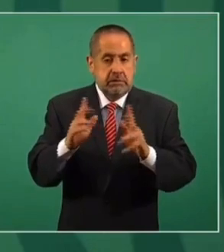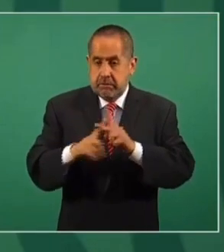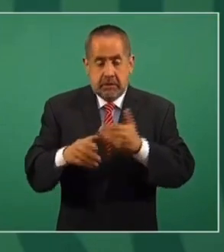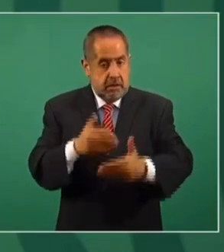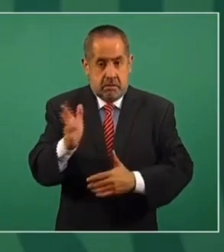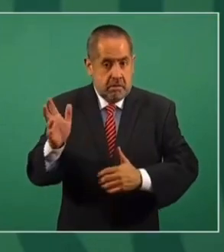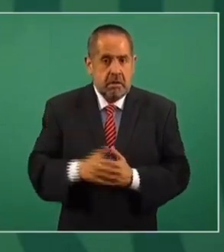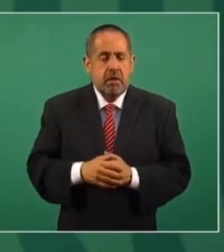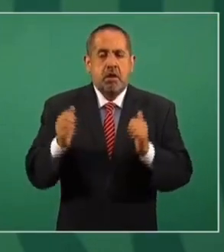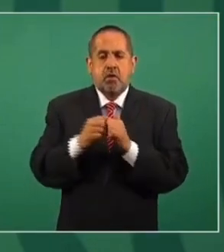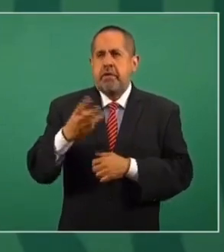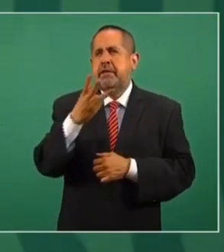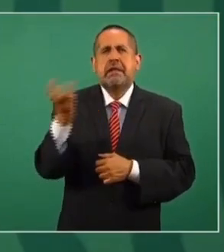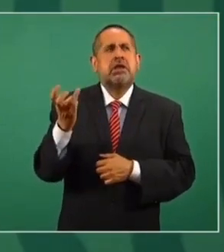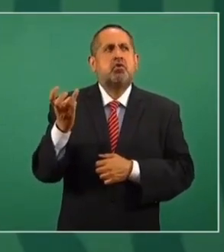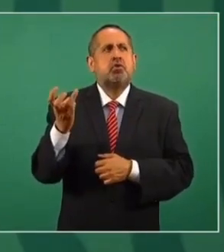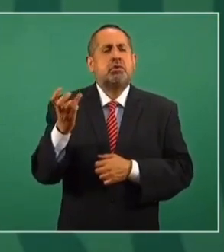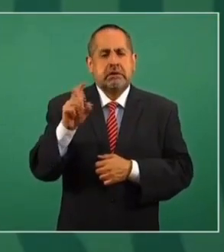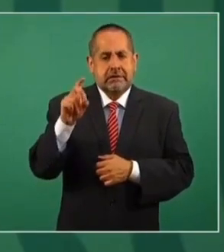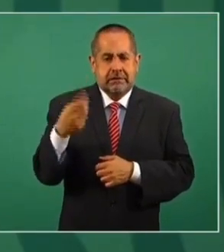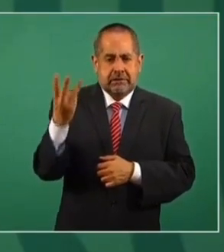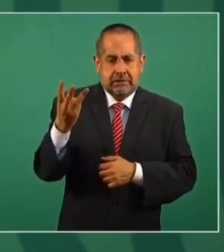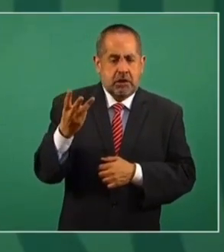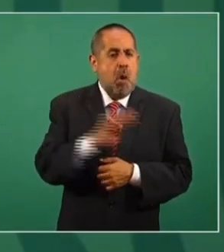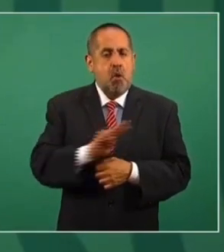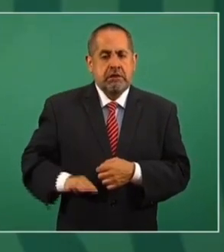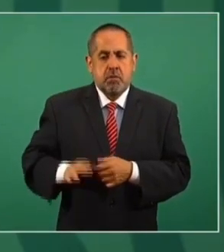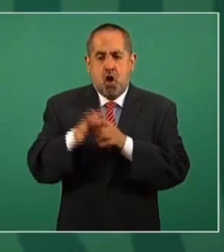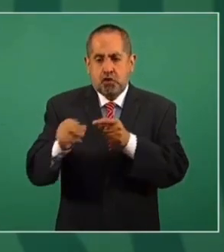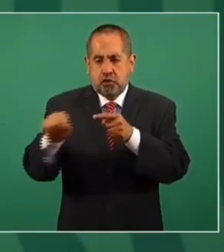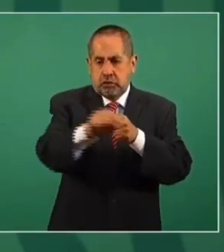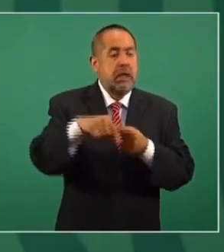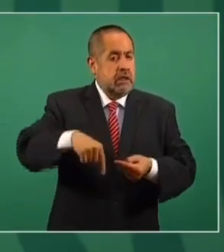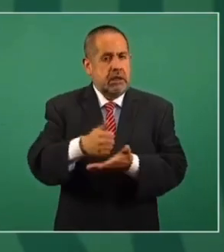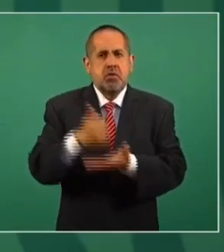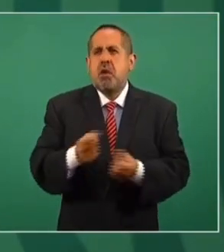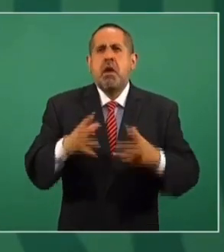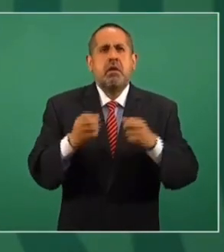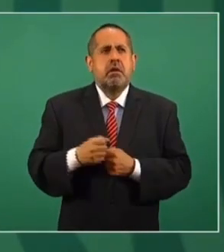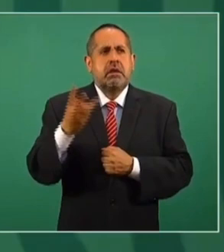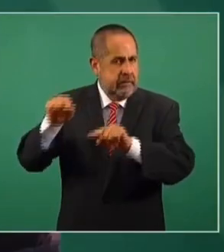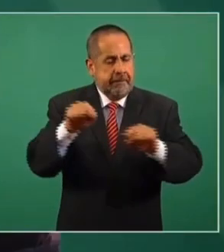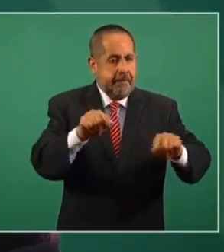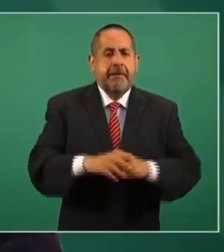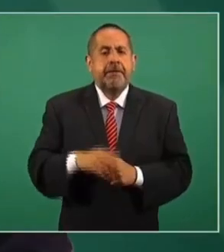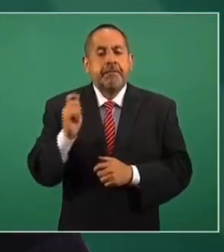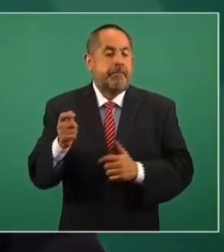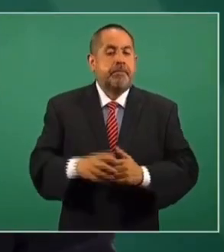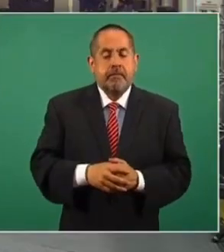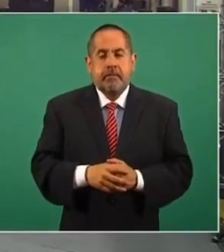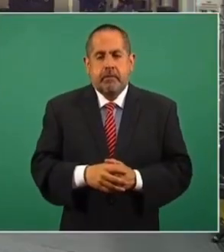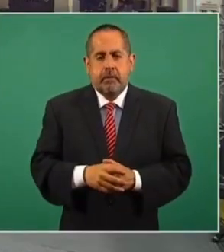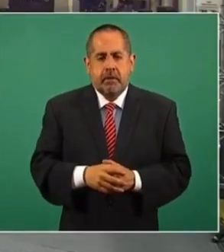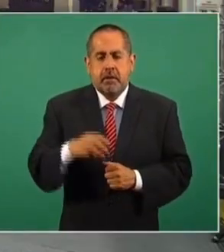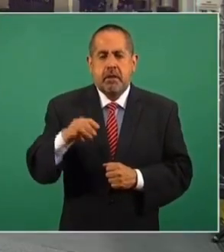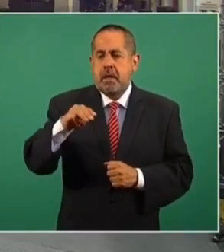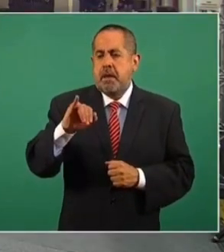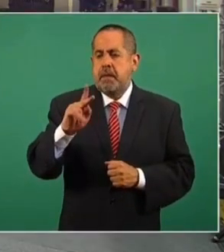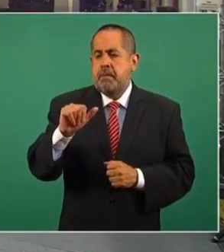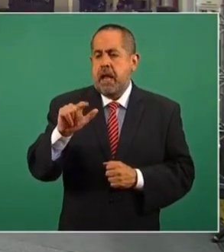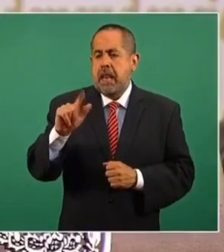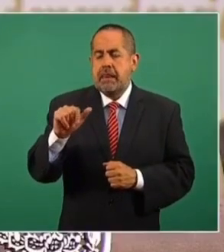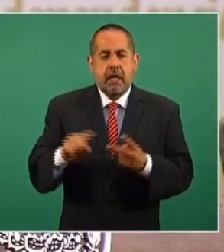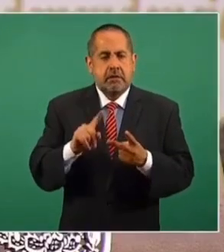con estos 333 municipios aquí en la ciudad, son tres demarcaciones, que es Milpalta,